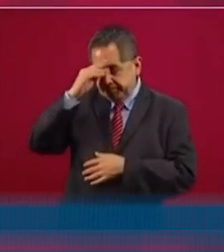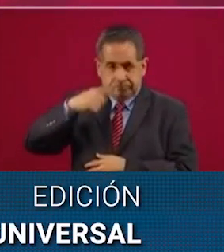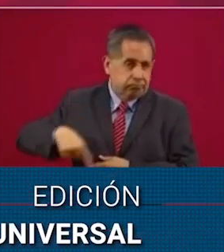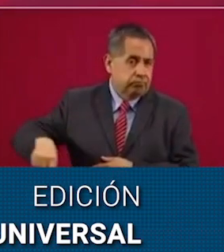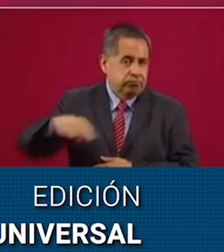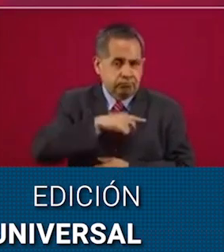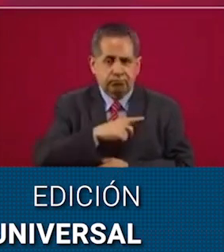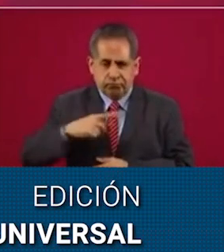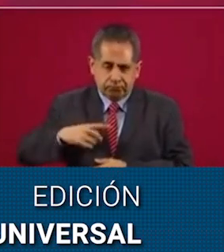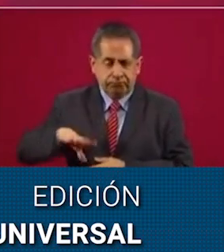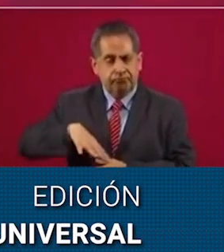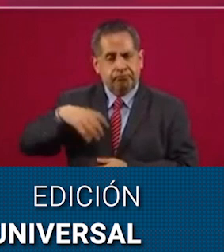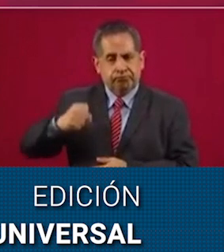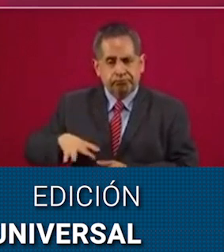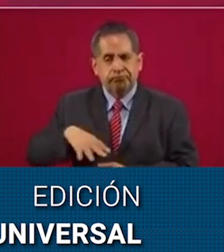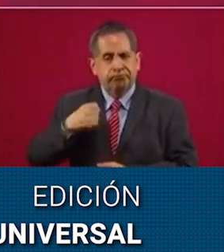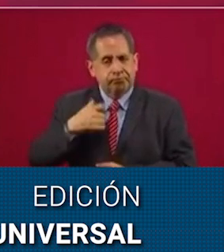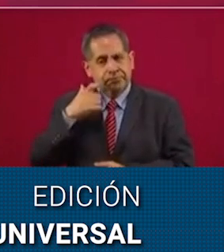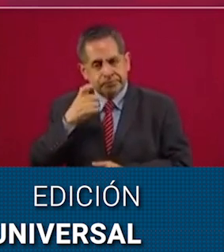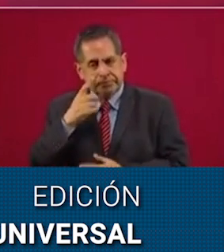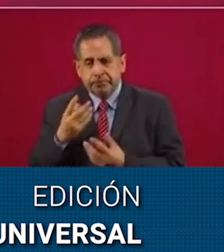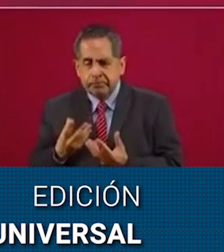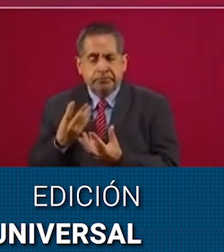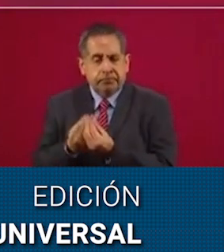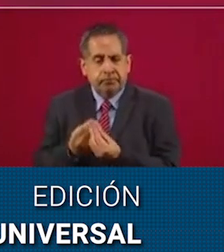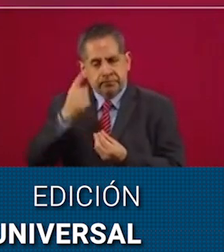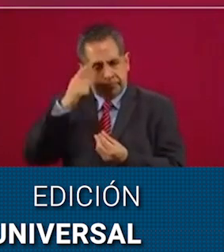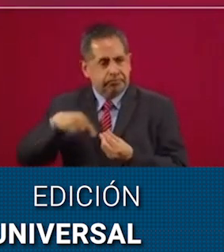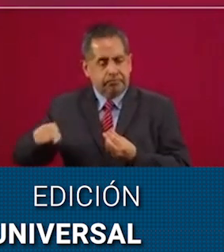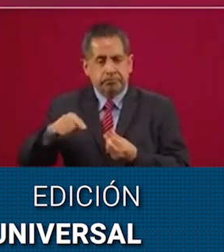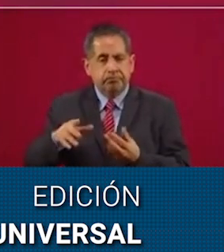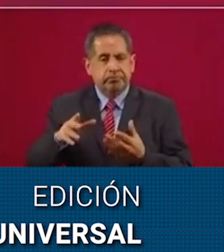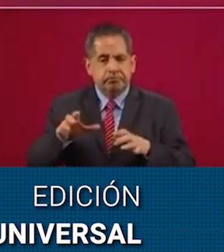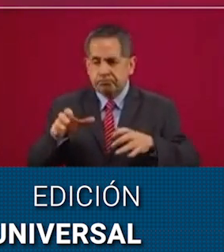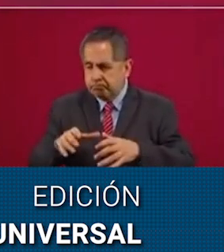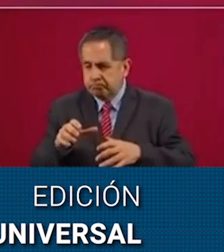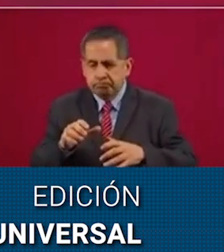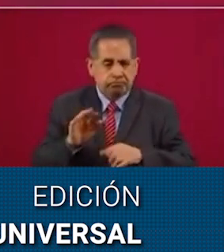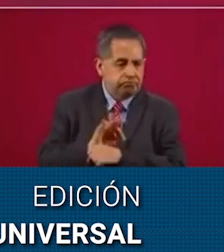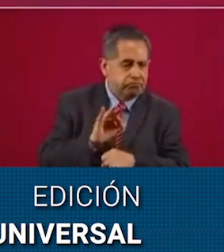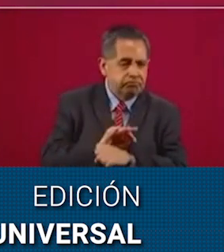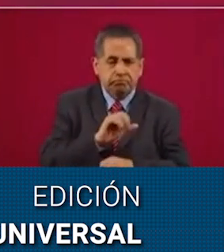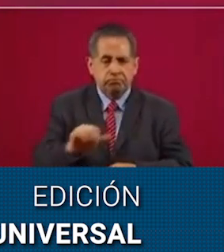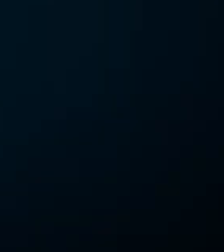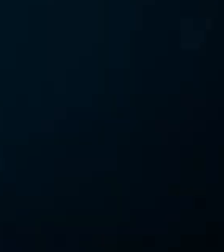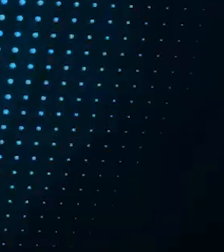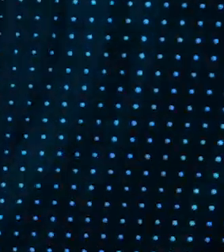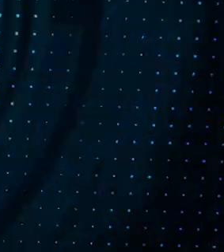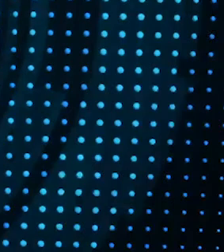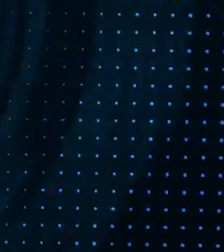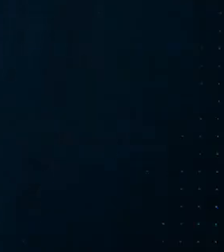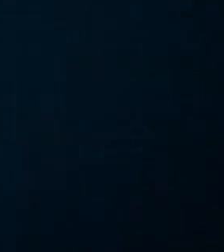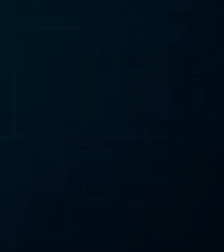y todos tenemos que hacer para esta situación extraordinaria que vive no sólo México, pero el mundo.